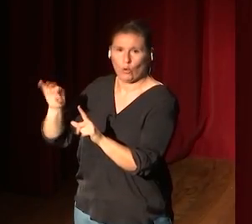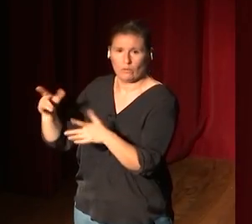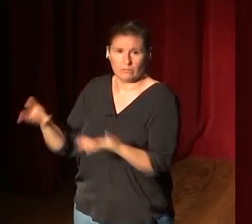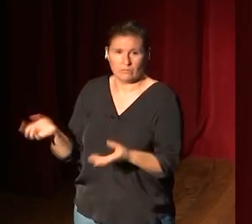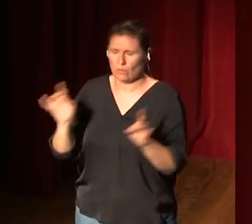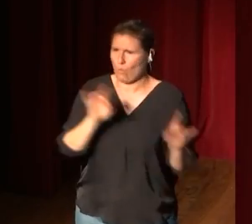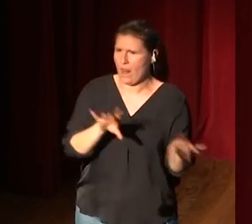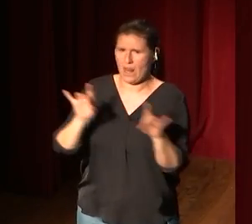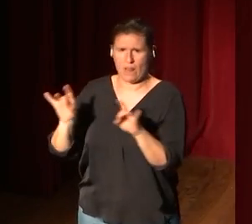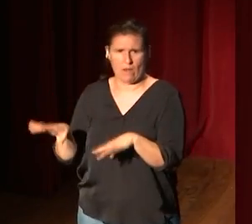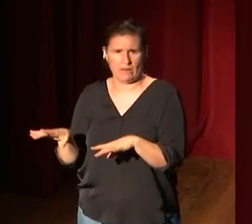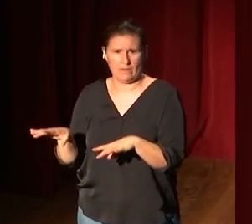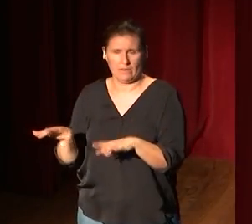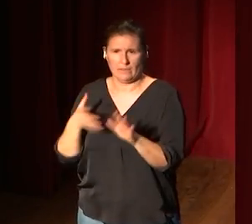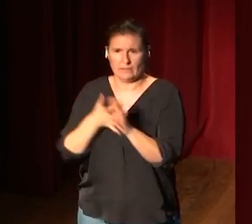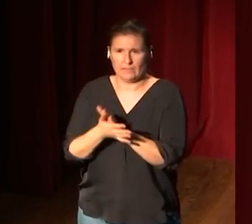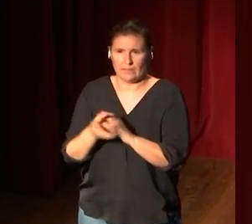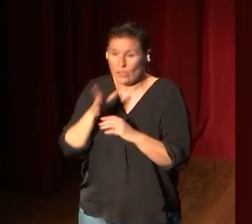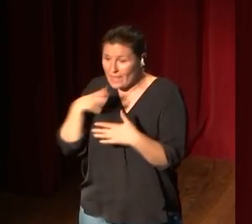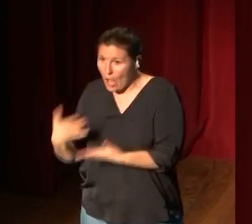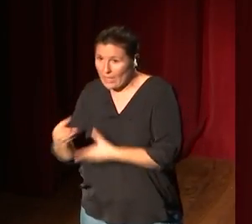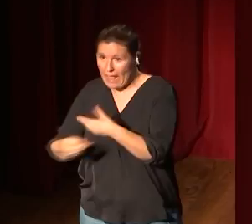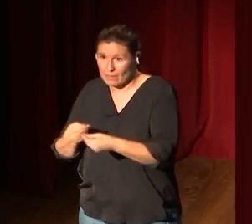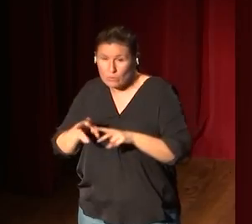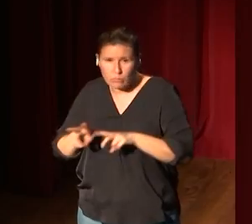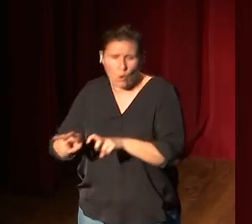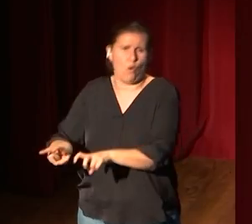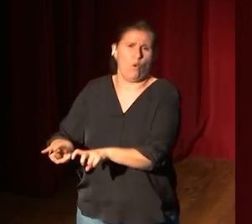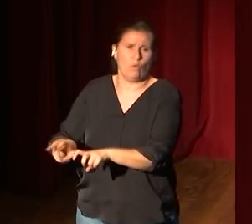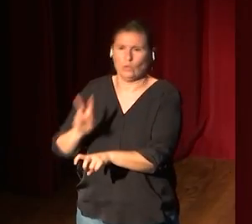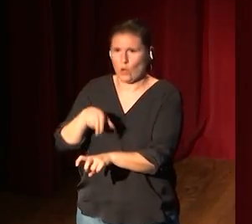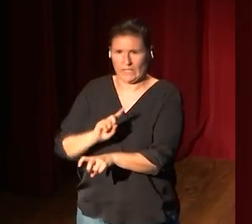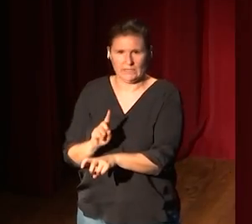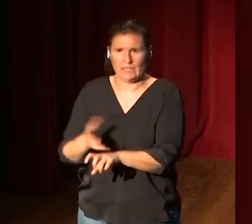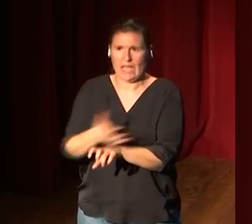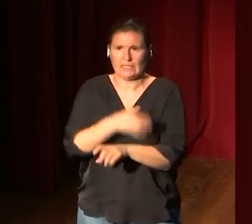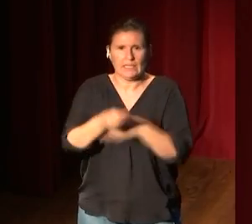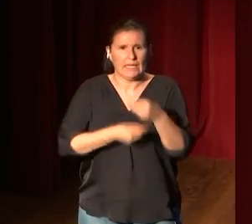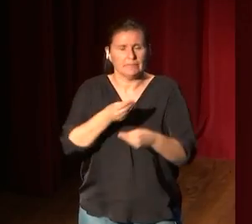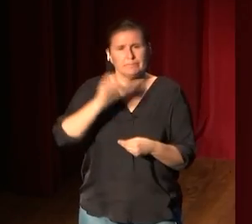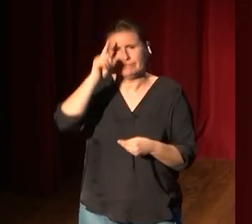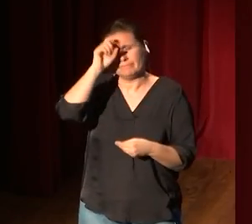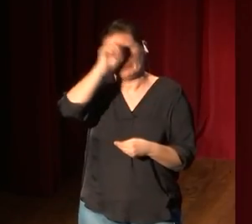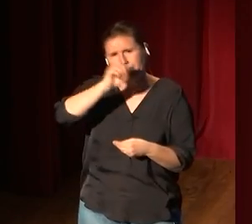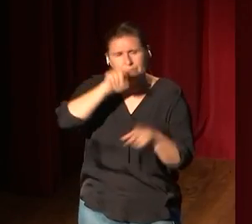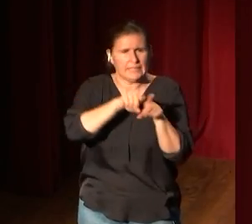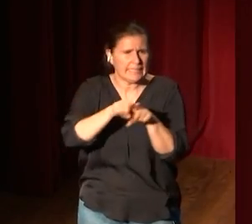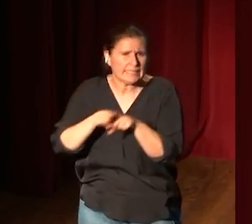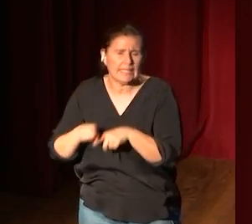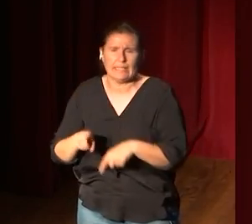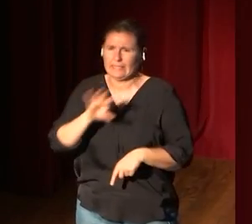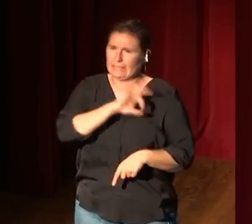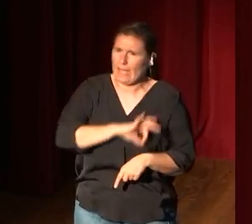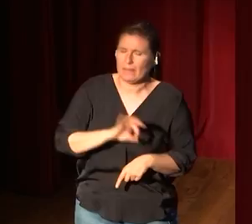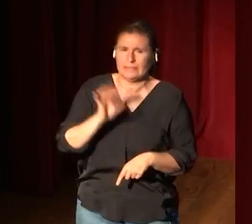Todo esto no es nuevo, de verdad. No es nuevo. O sea, hubo críticas de damas inglesas a principios del siglo XIX